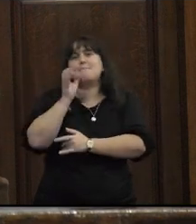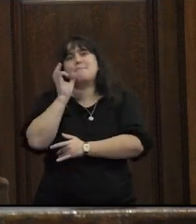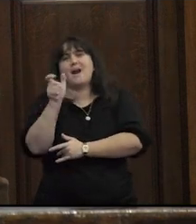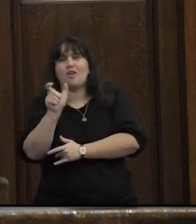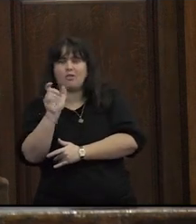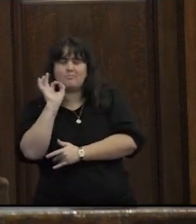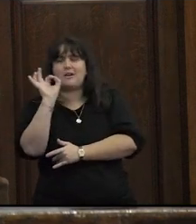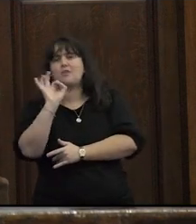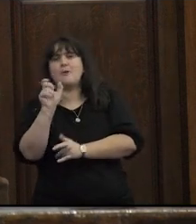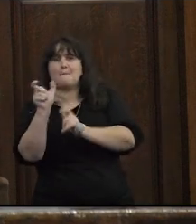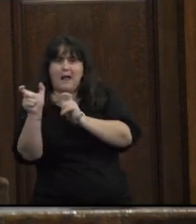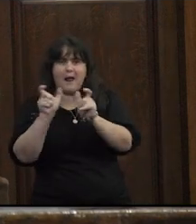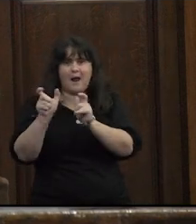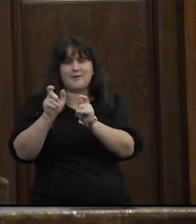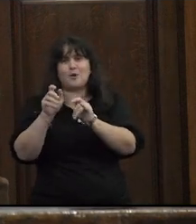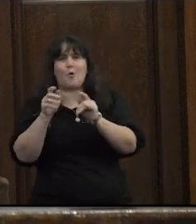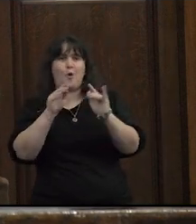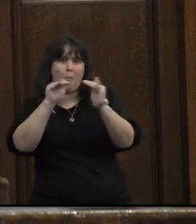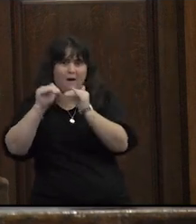homogeneizaciones